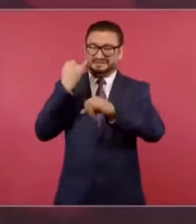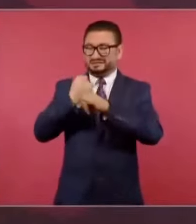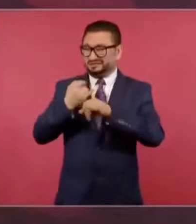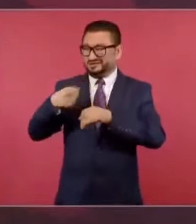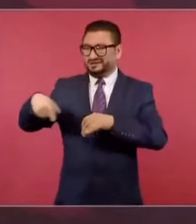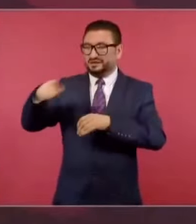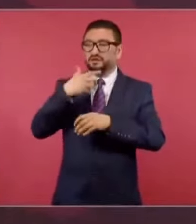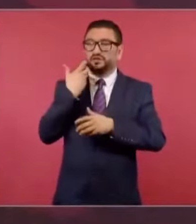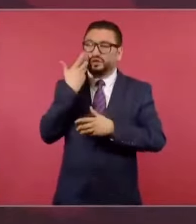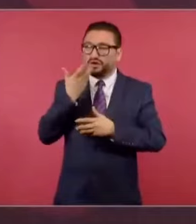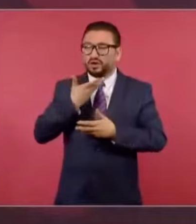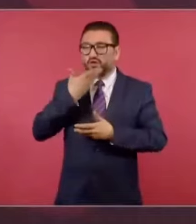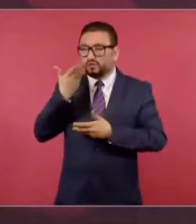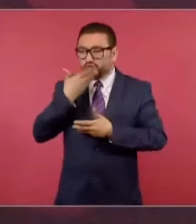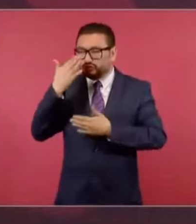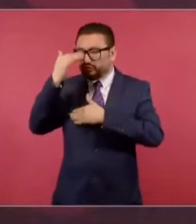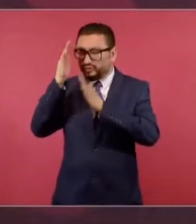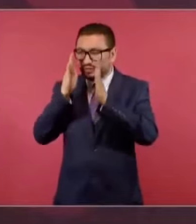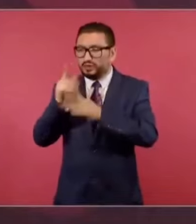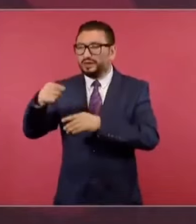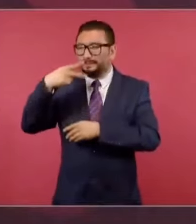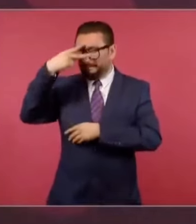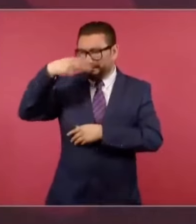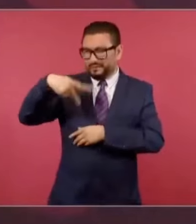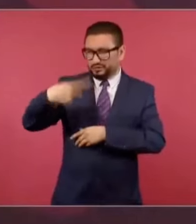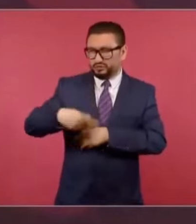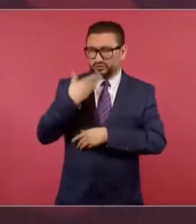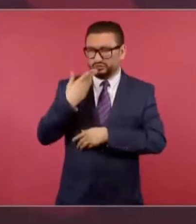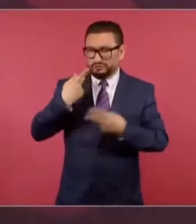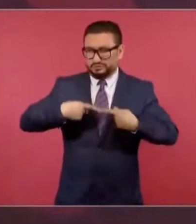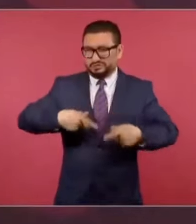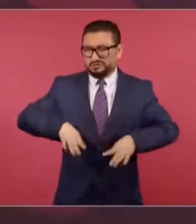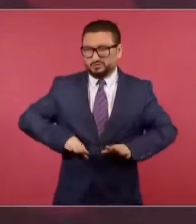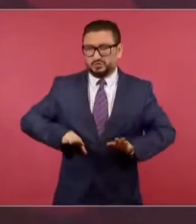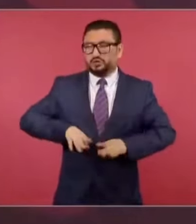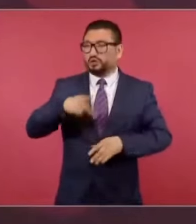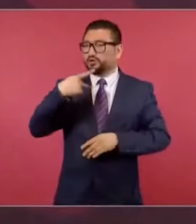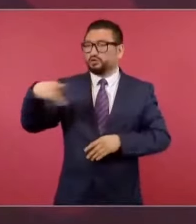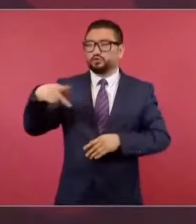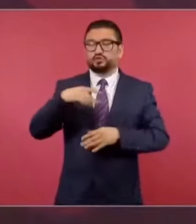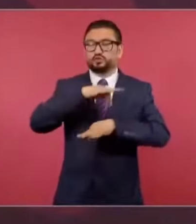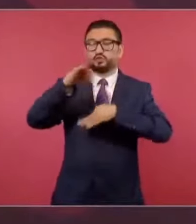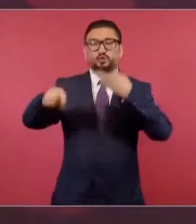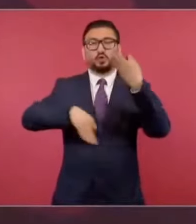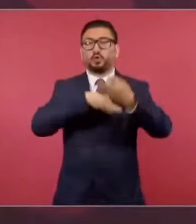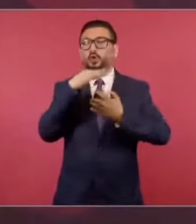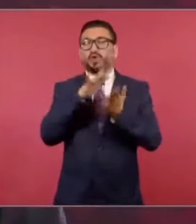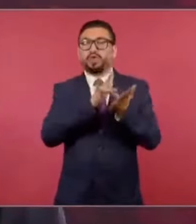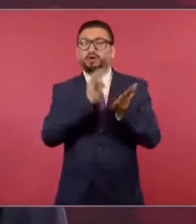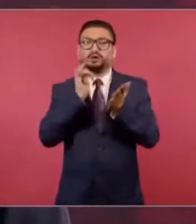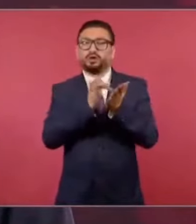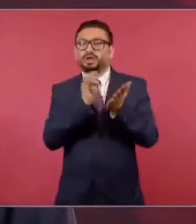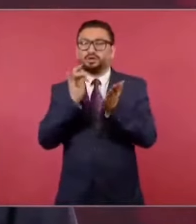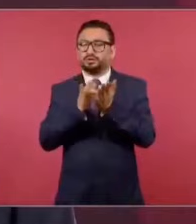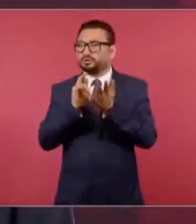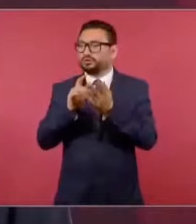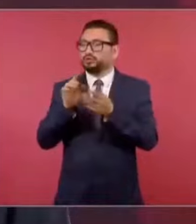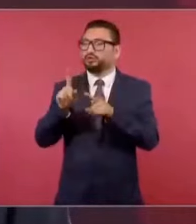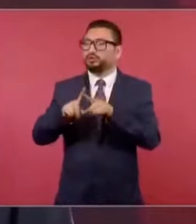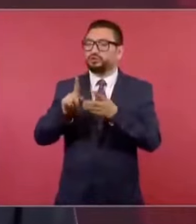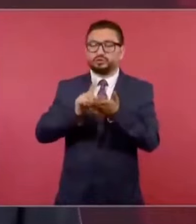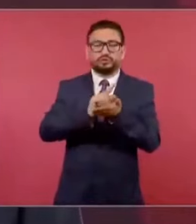de México, todos sacando mensajes en tuit